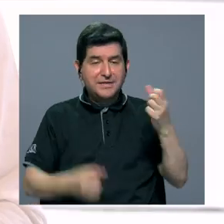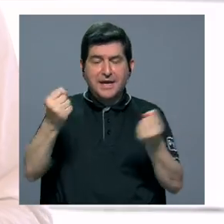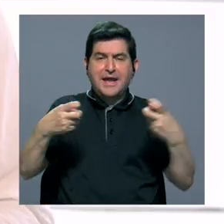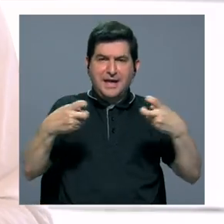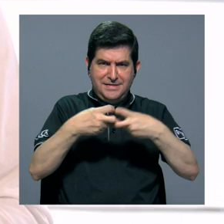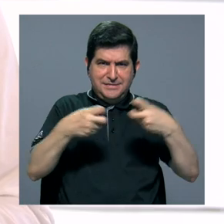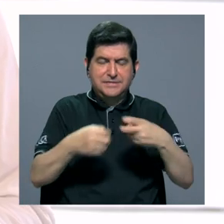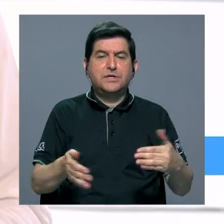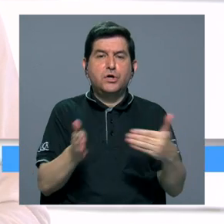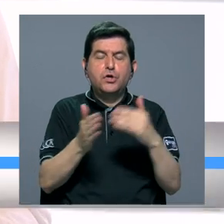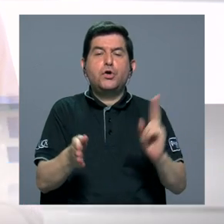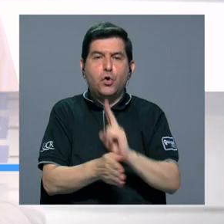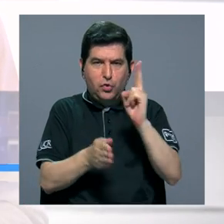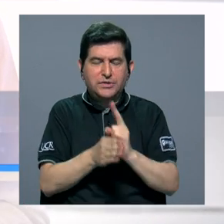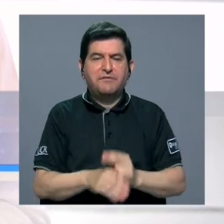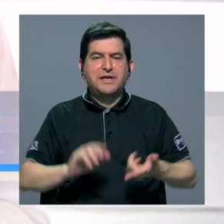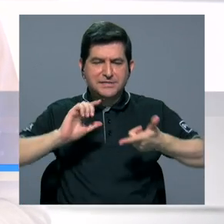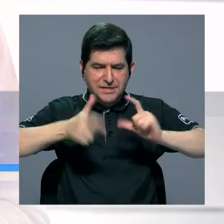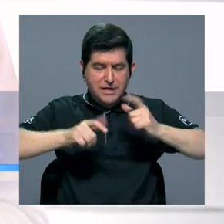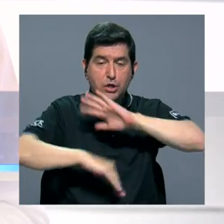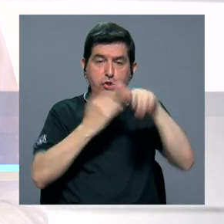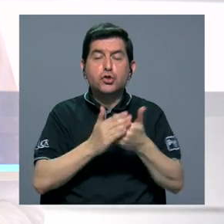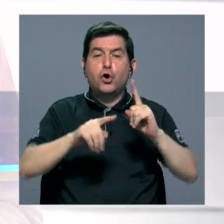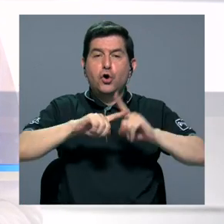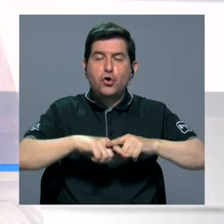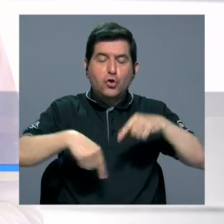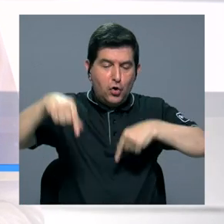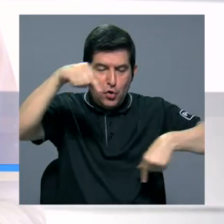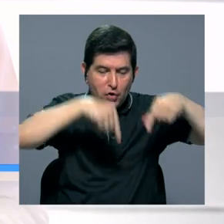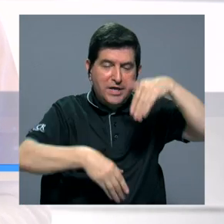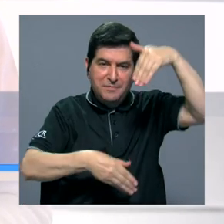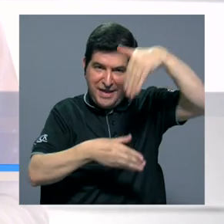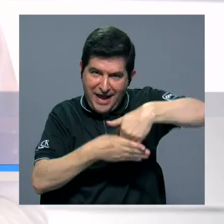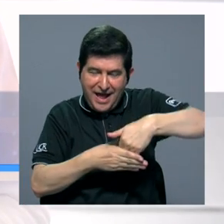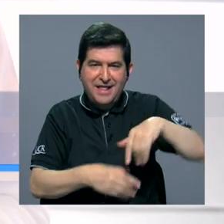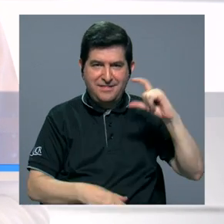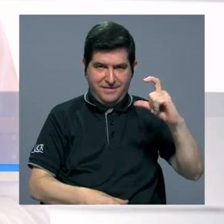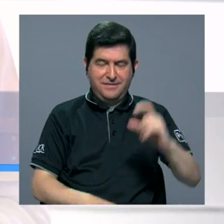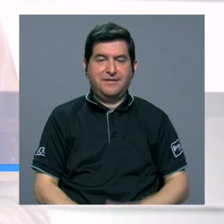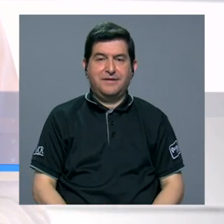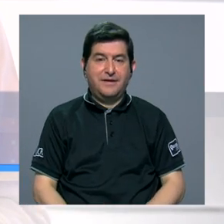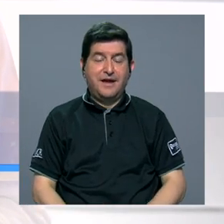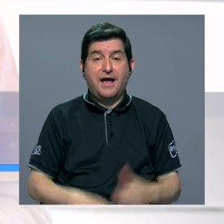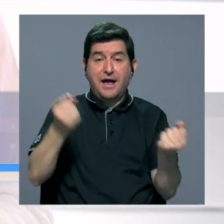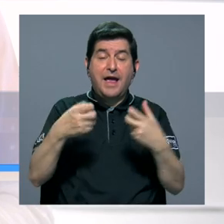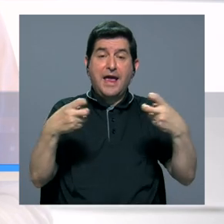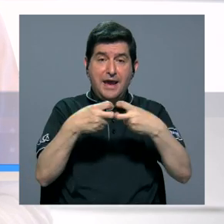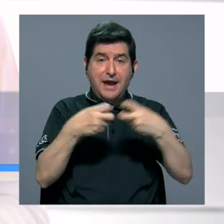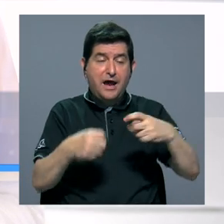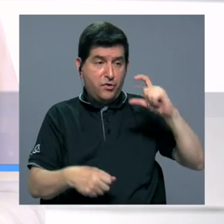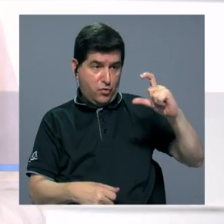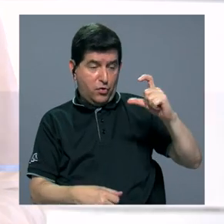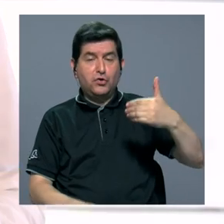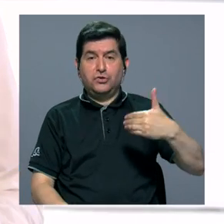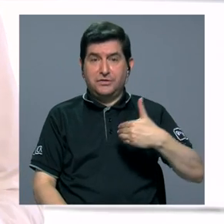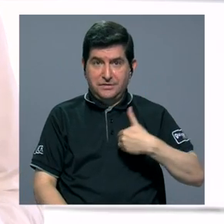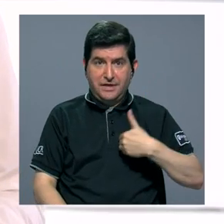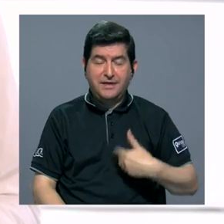eléctricos y la reutilización y el reciclaje, todo depende de la química de las baterías. Las baterías de vehículos eléctricos tienen,